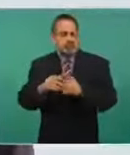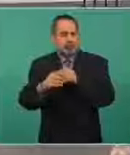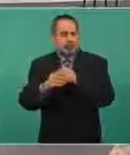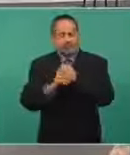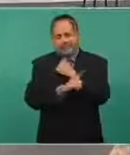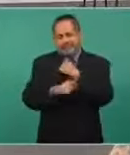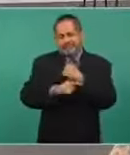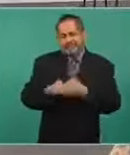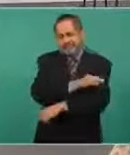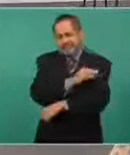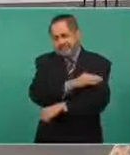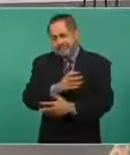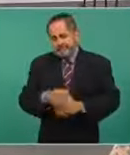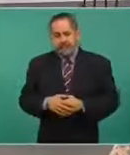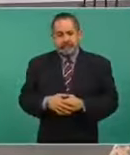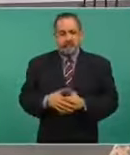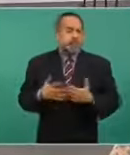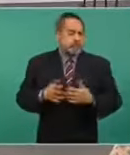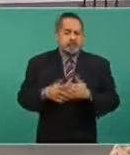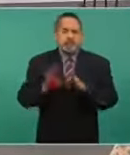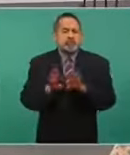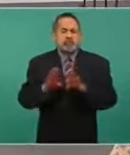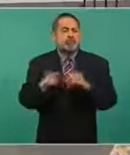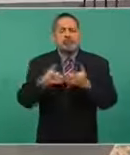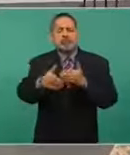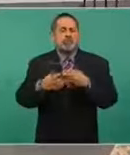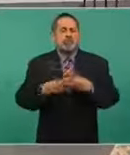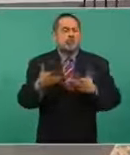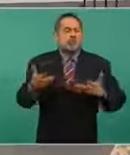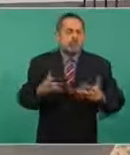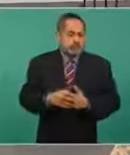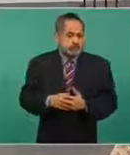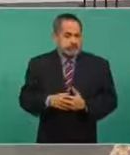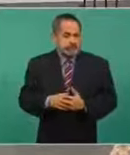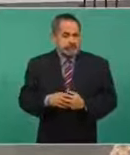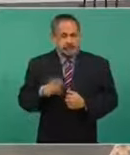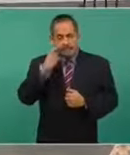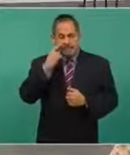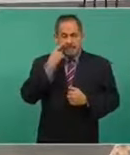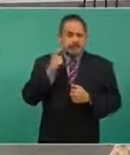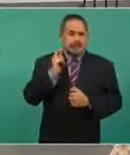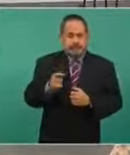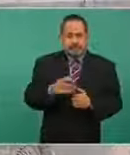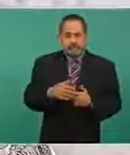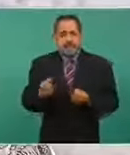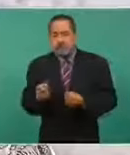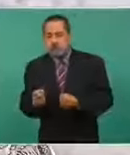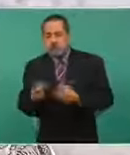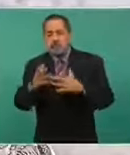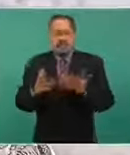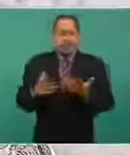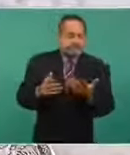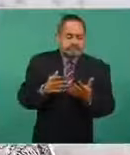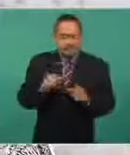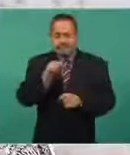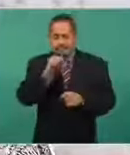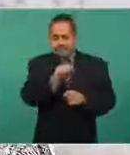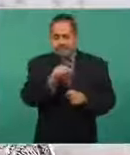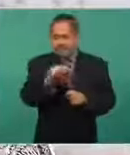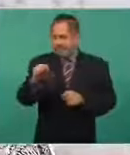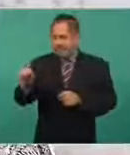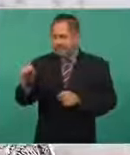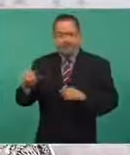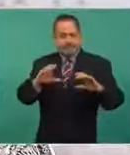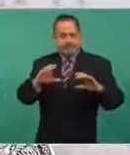Finalmente, ¿cómo lo vamos a hacer operativo? Dado el universo relativamente limitado en número, pero además identificable